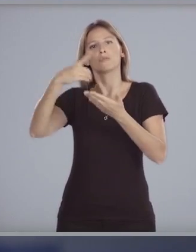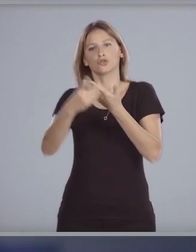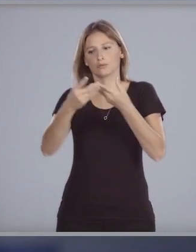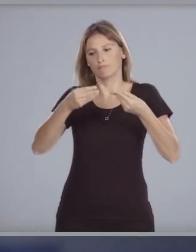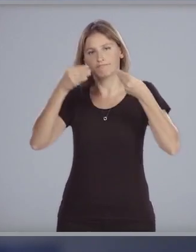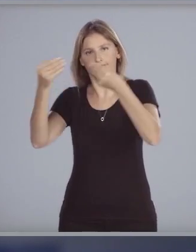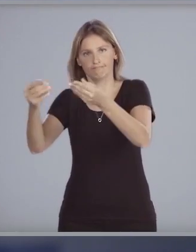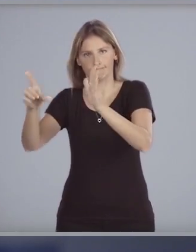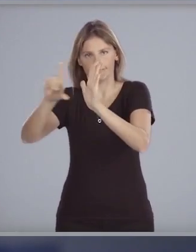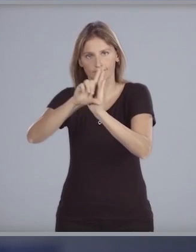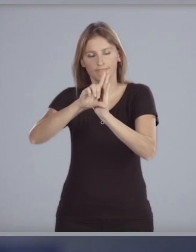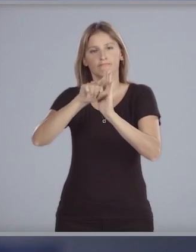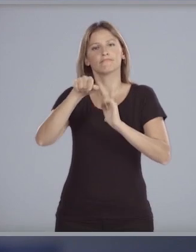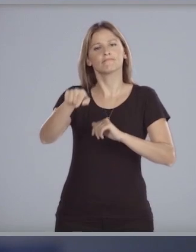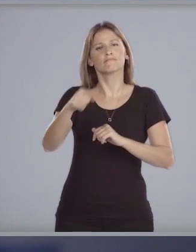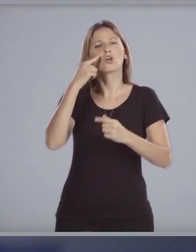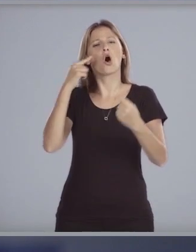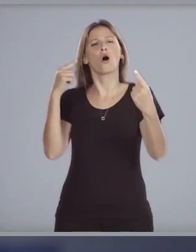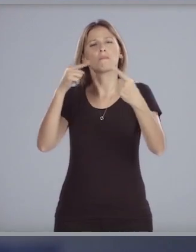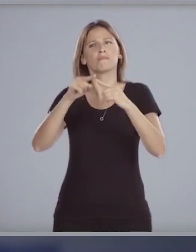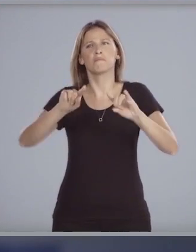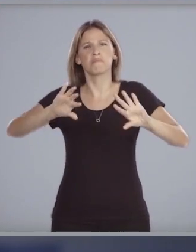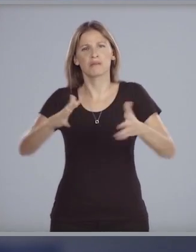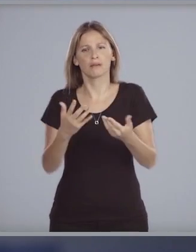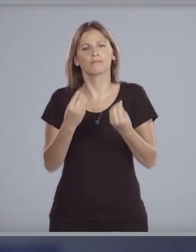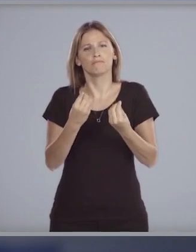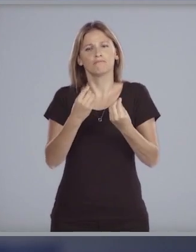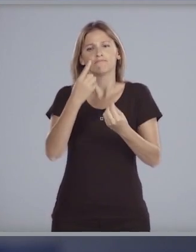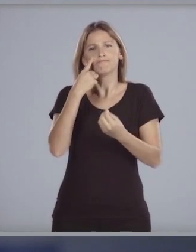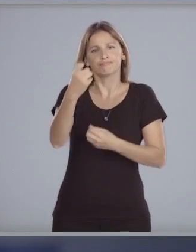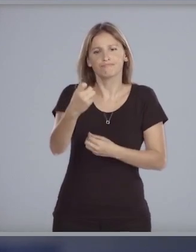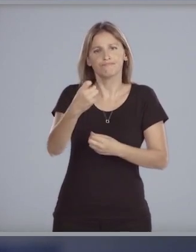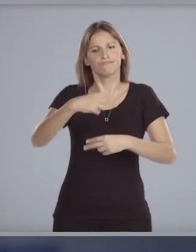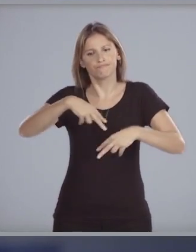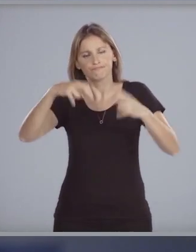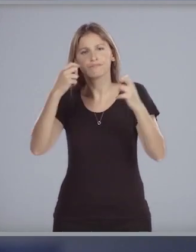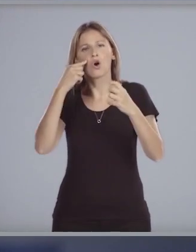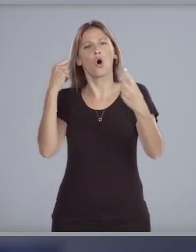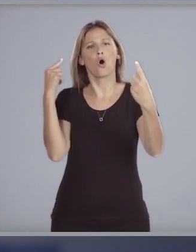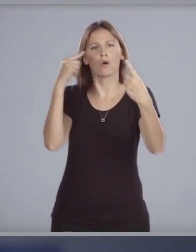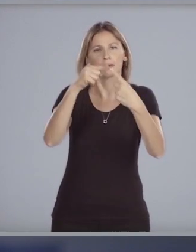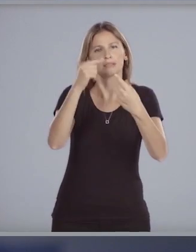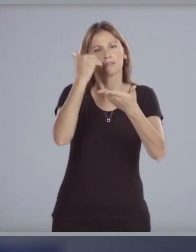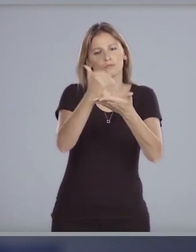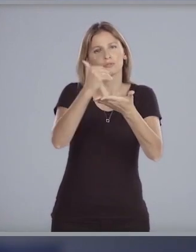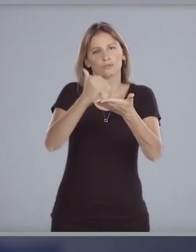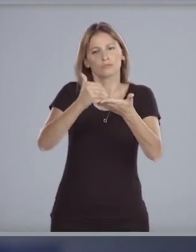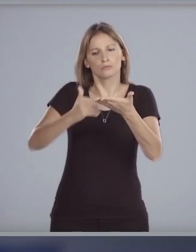proyecto de ley sus cometidos apuntan a la identificación de objetivos